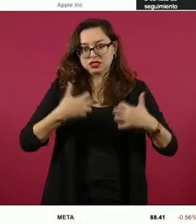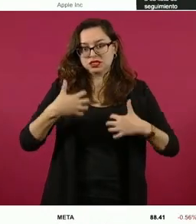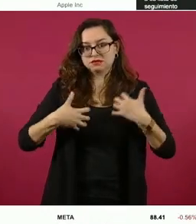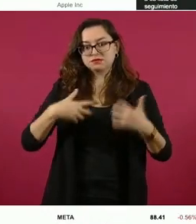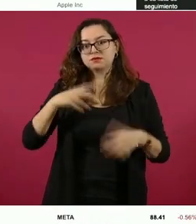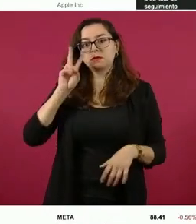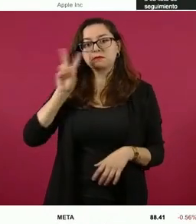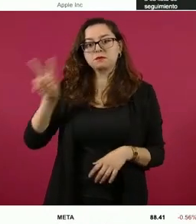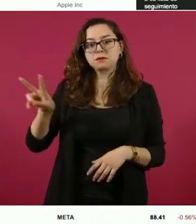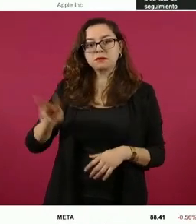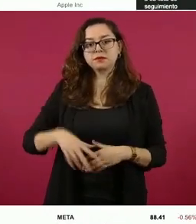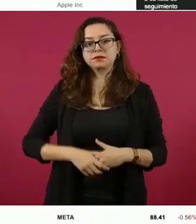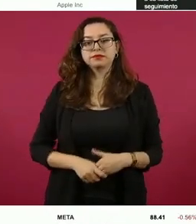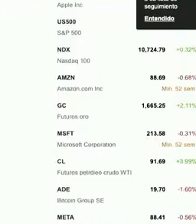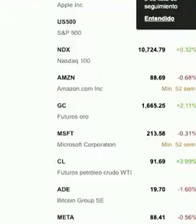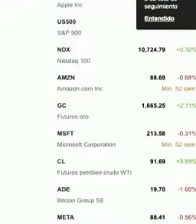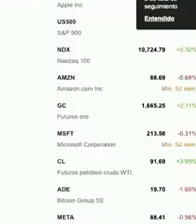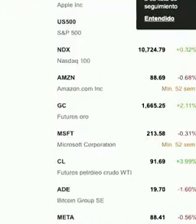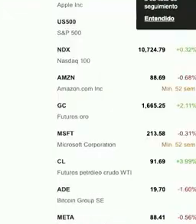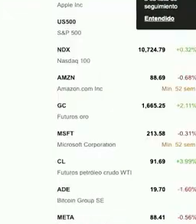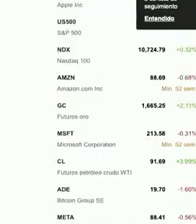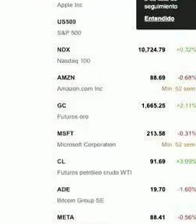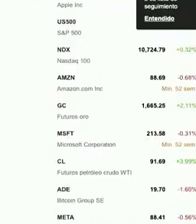Sí. Sí.